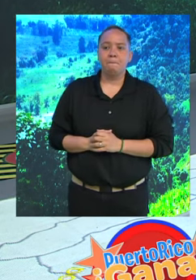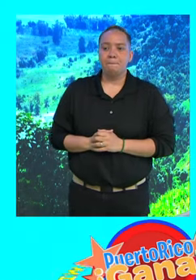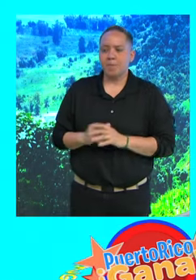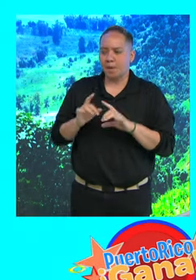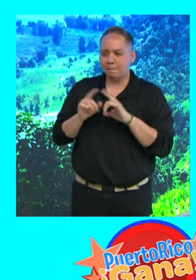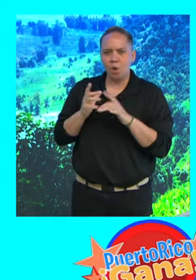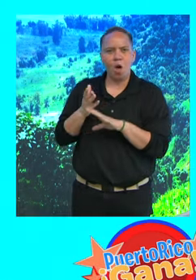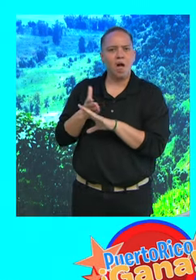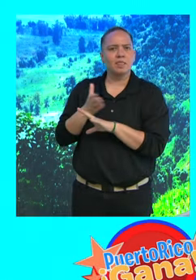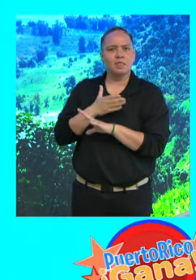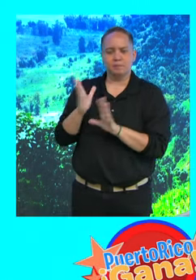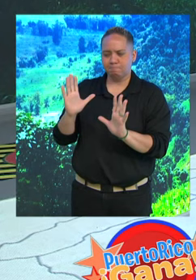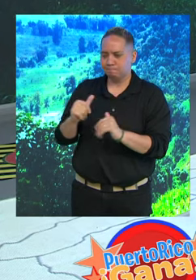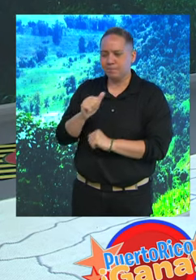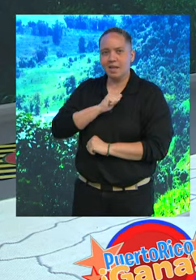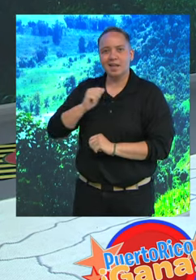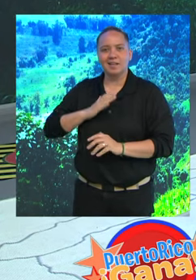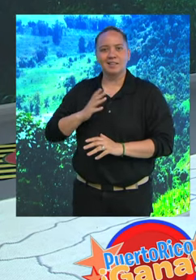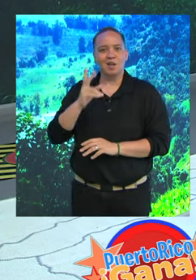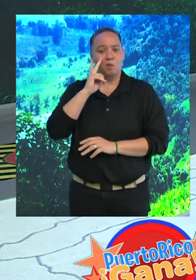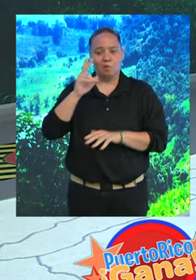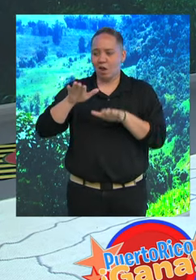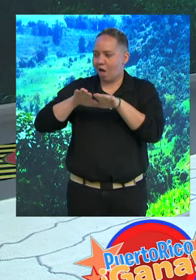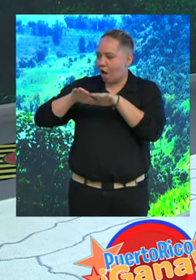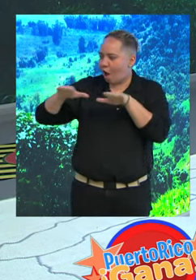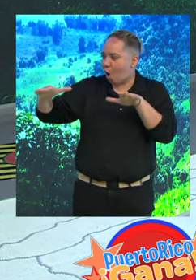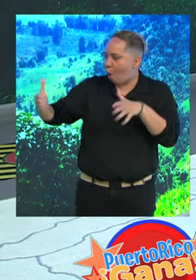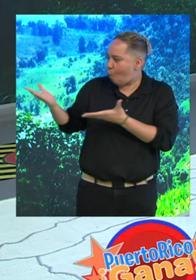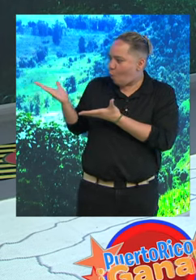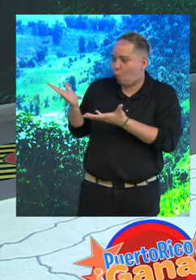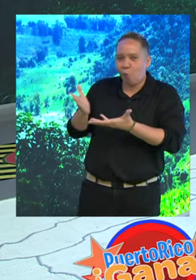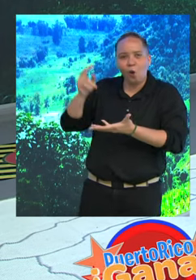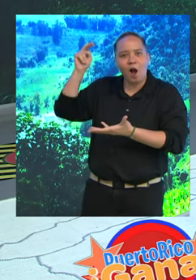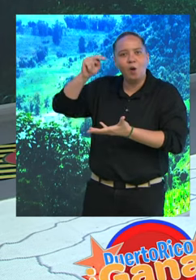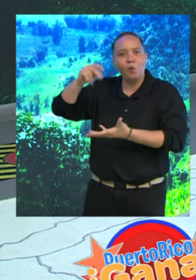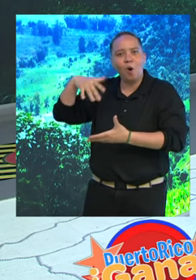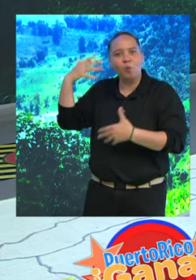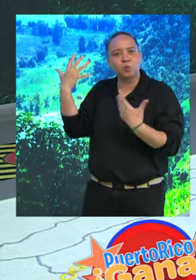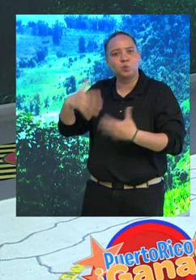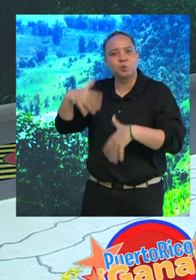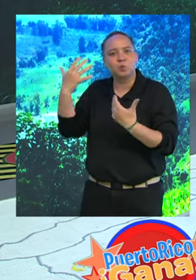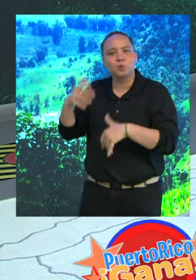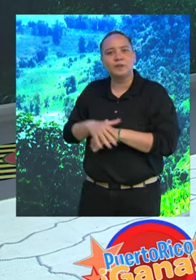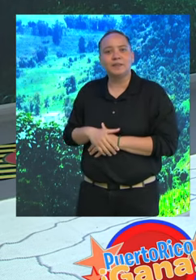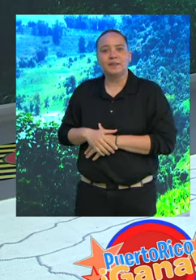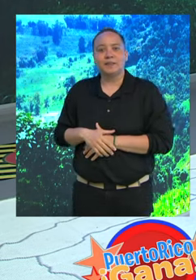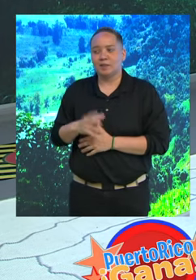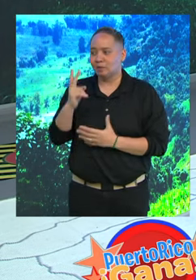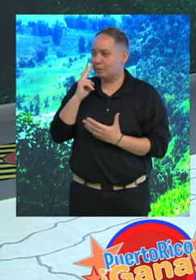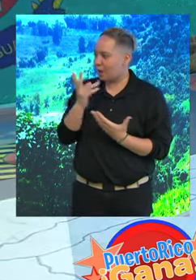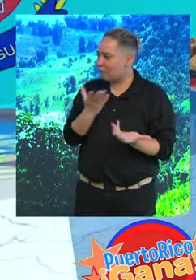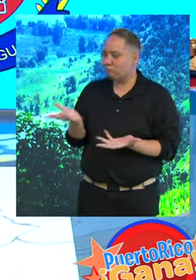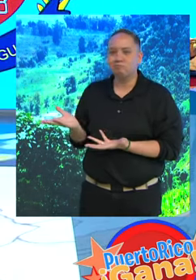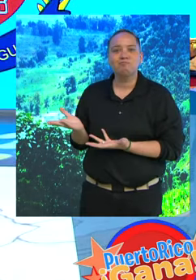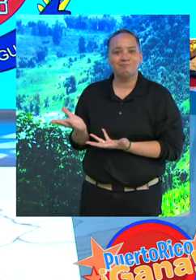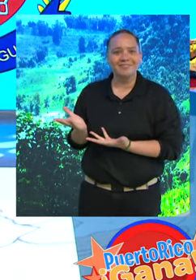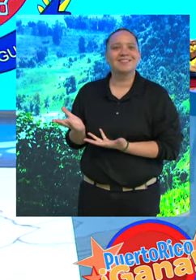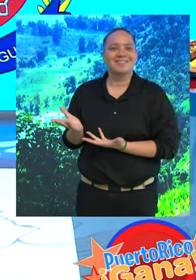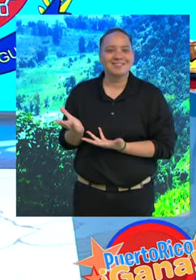antes que todo, alcaldesa, miren esa mesa que nos trajeron de Nahuabo, señoras y señores. Quique, miren esto. Alcaldesa,